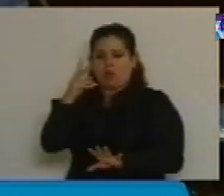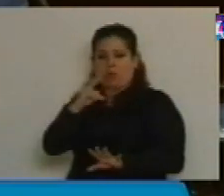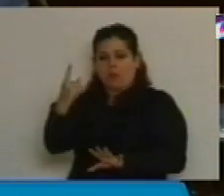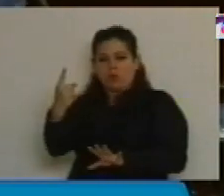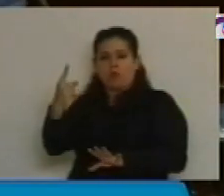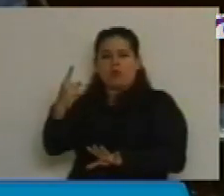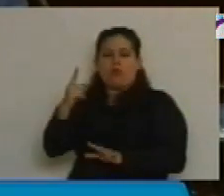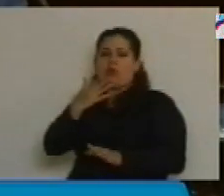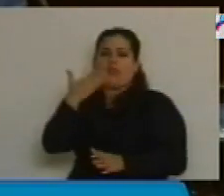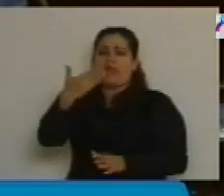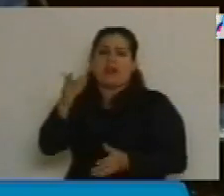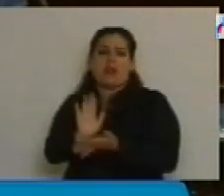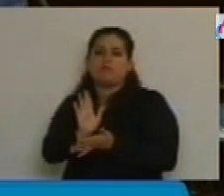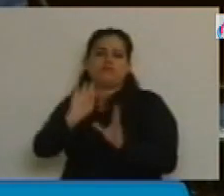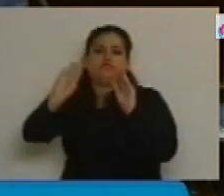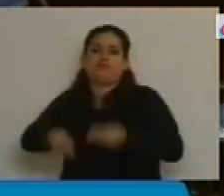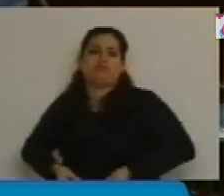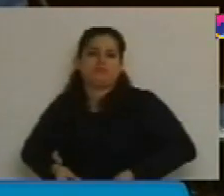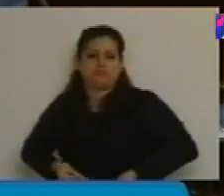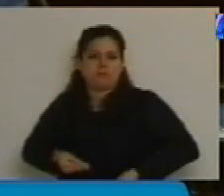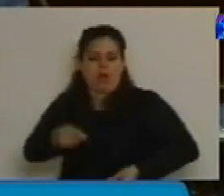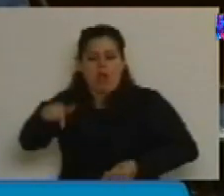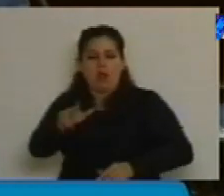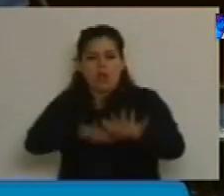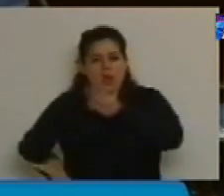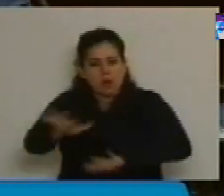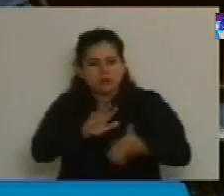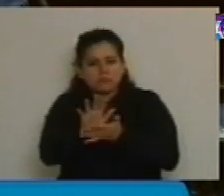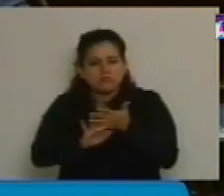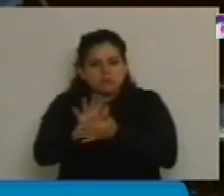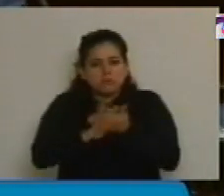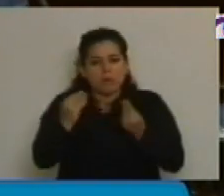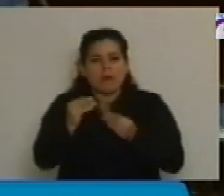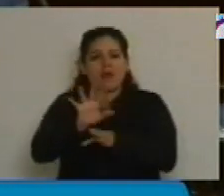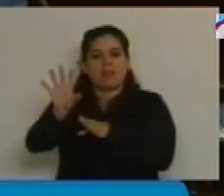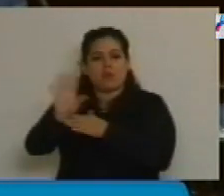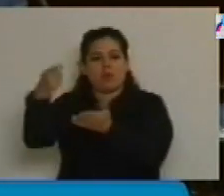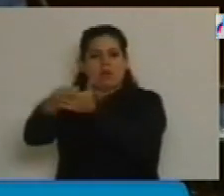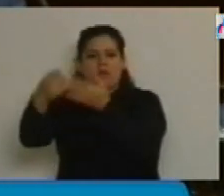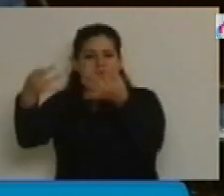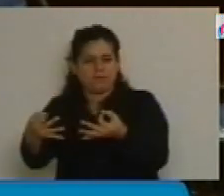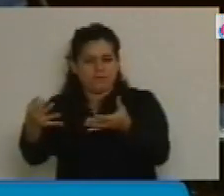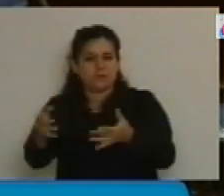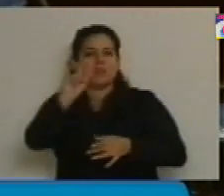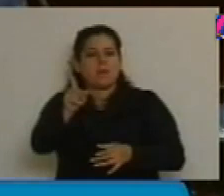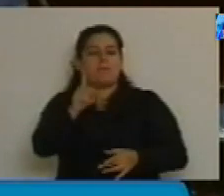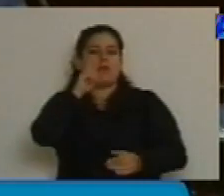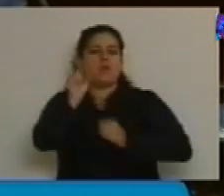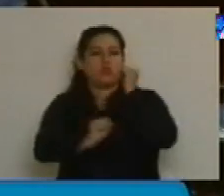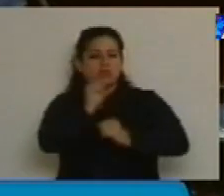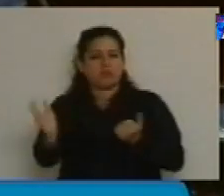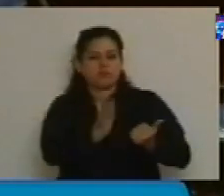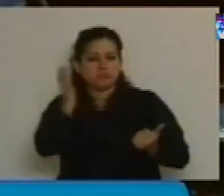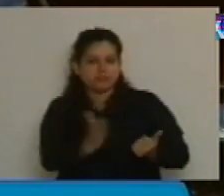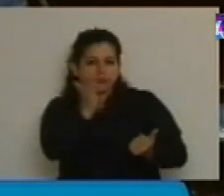y cómo generar las condiciones para establecer los mecanismos que impliquen robustecer la matriz productiva. Tendiendo a